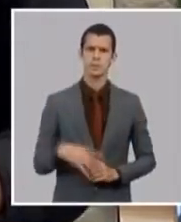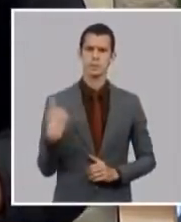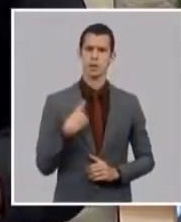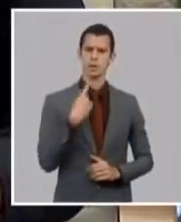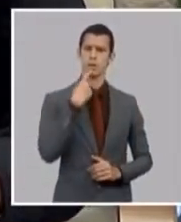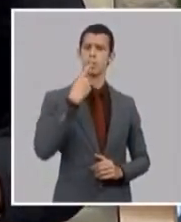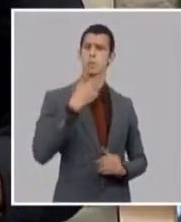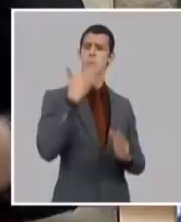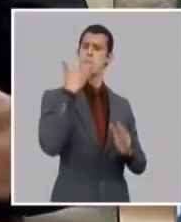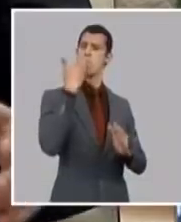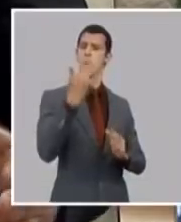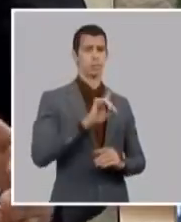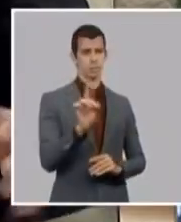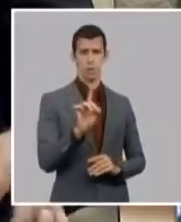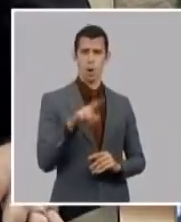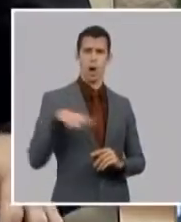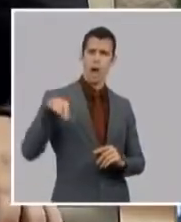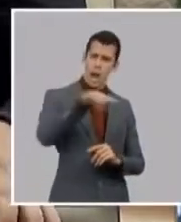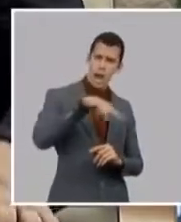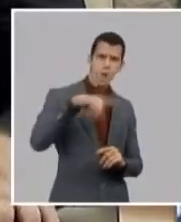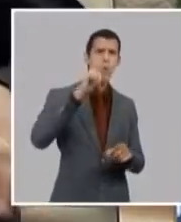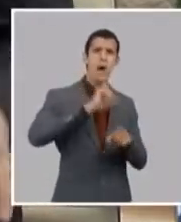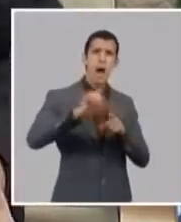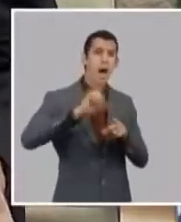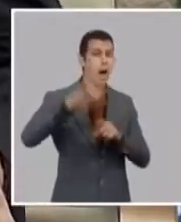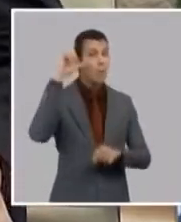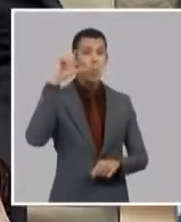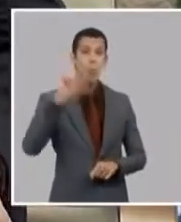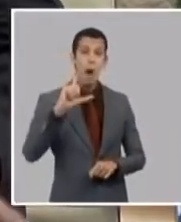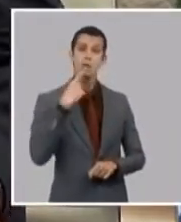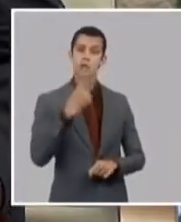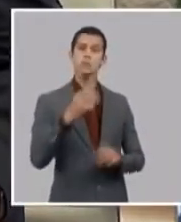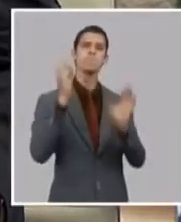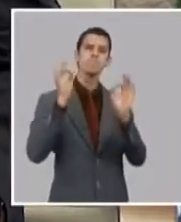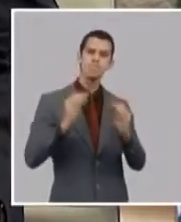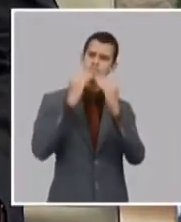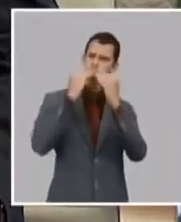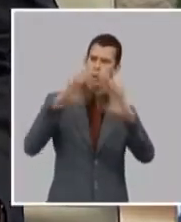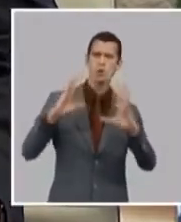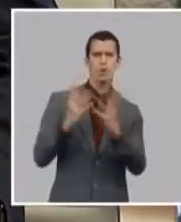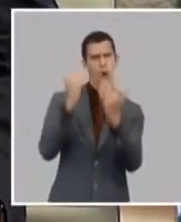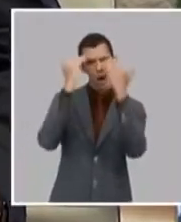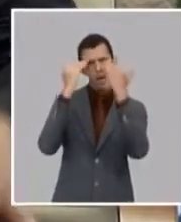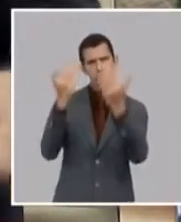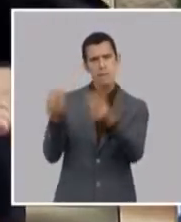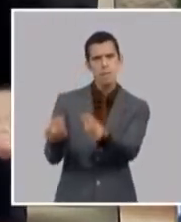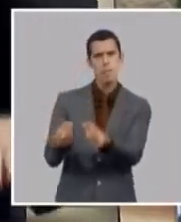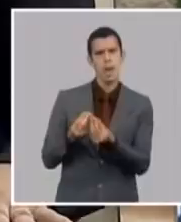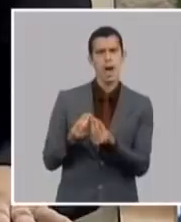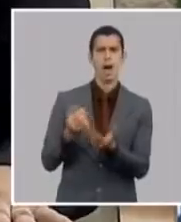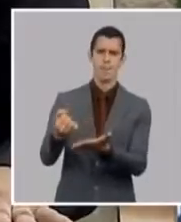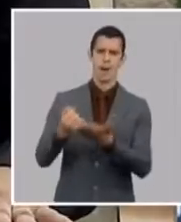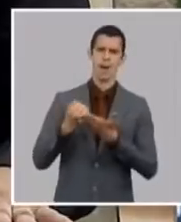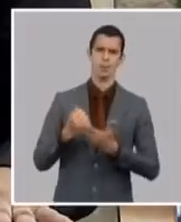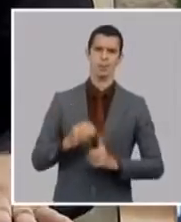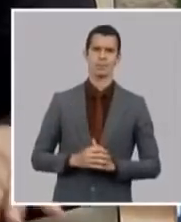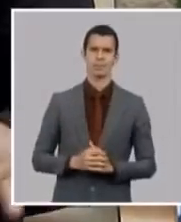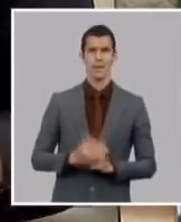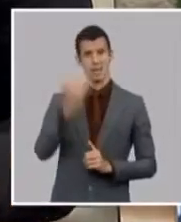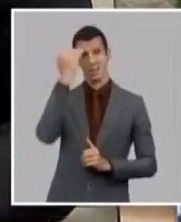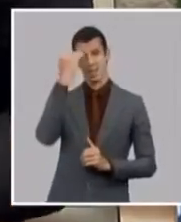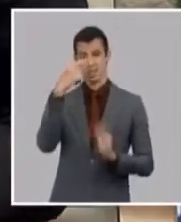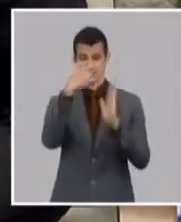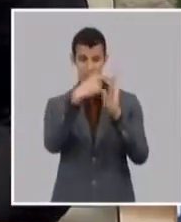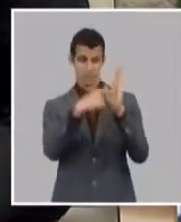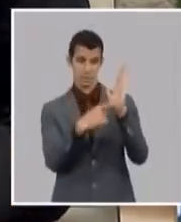pero no son 63 medidas que de inmediato nos pone ya la comida en el plato pero se va avanzando se ha